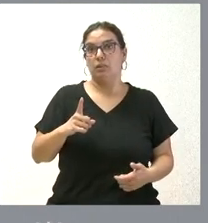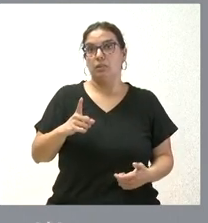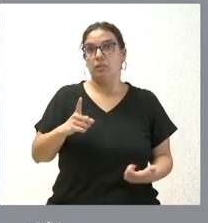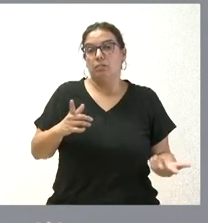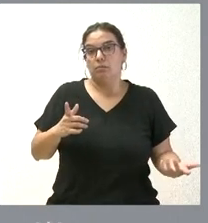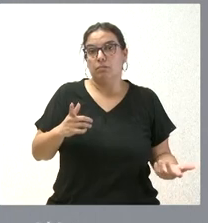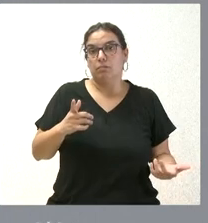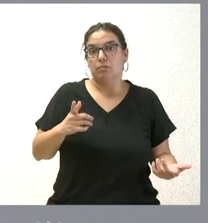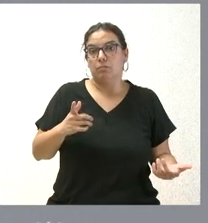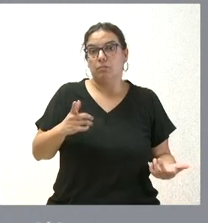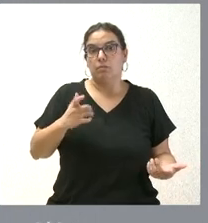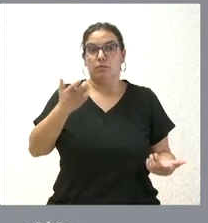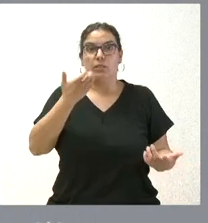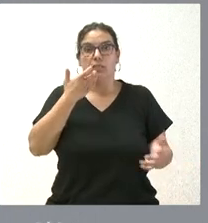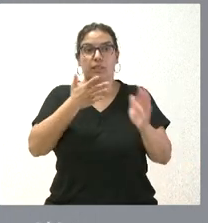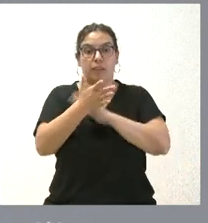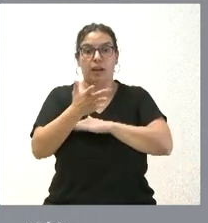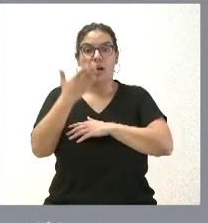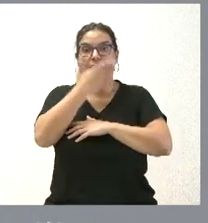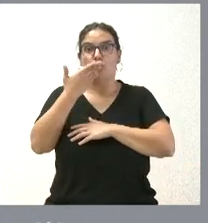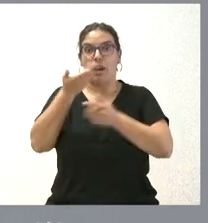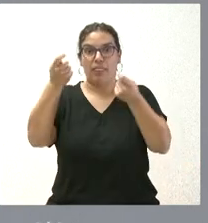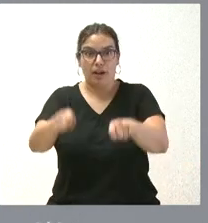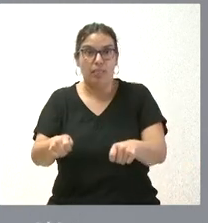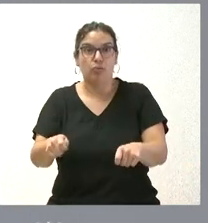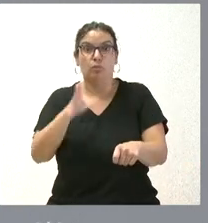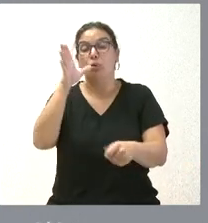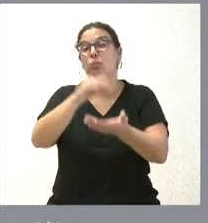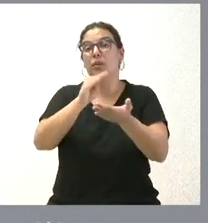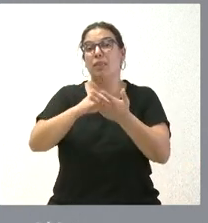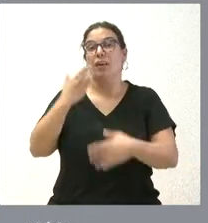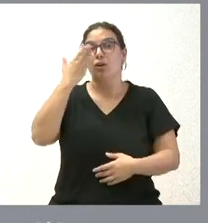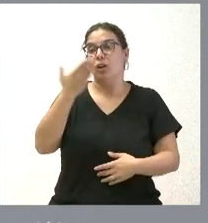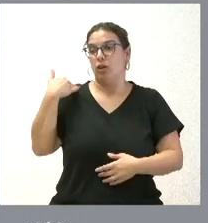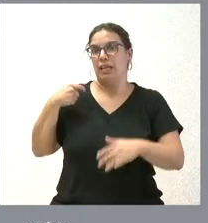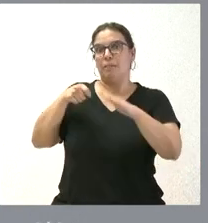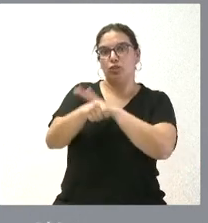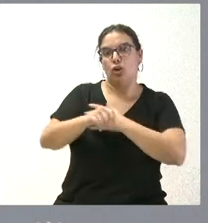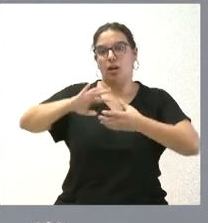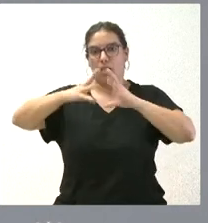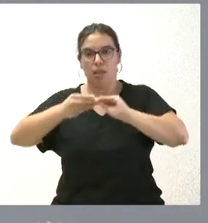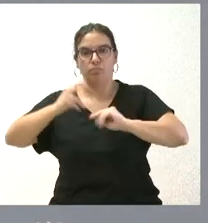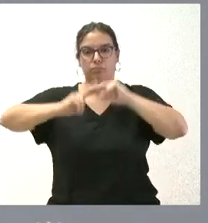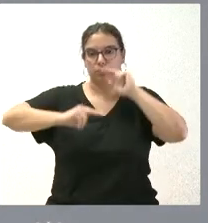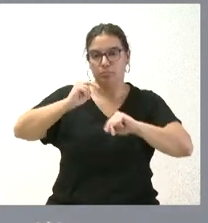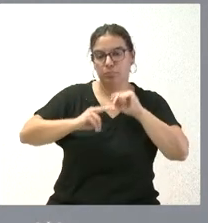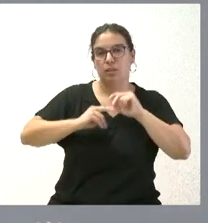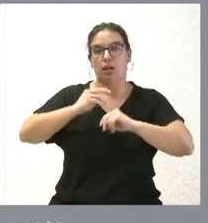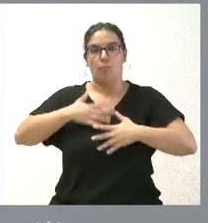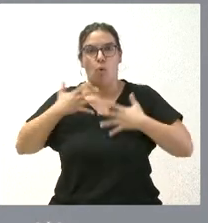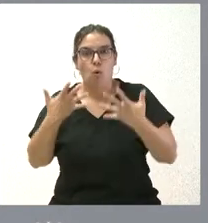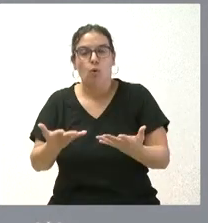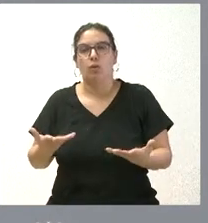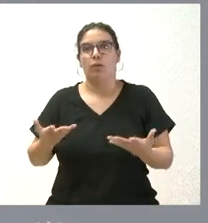Y obligaríamos a este cierre de escuelas, que en muchos casos son escuelas que hicieron inversiones, que son escuelas que lo hicieron con la máxima voluntad,